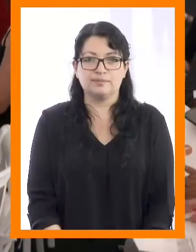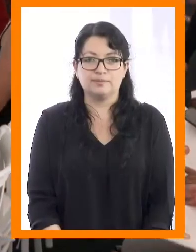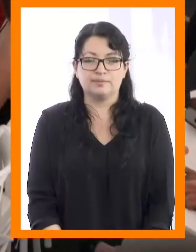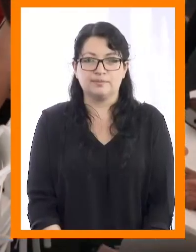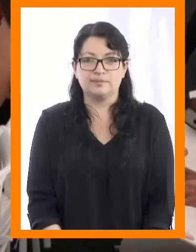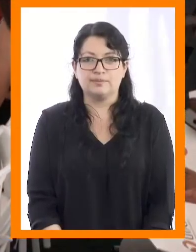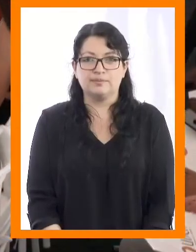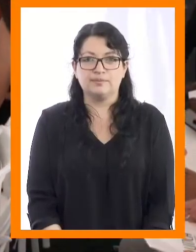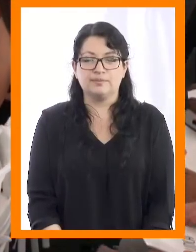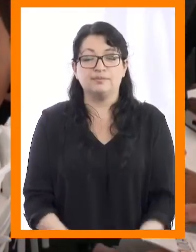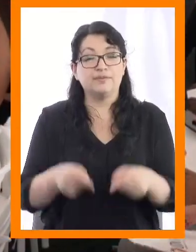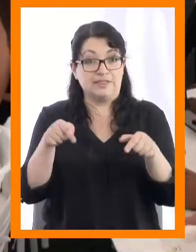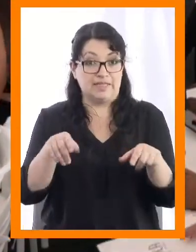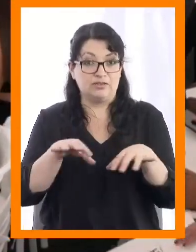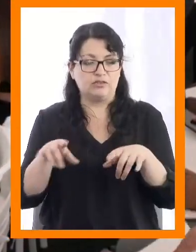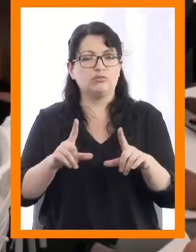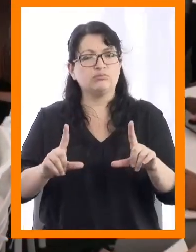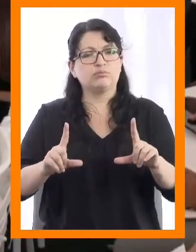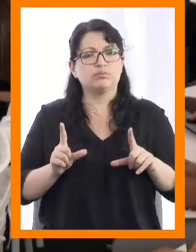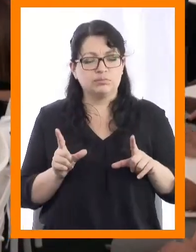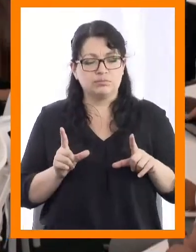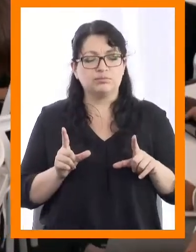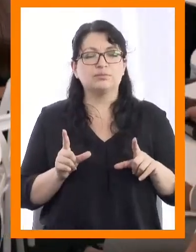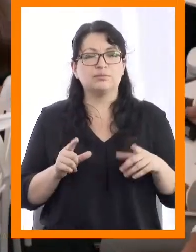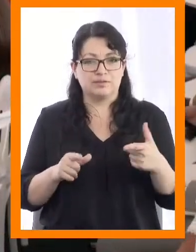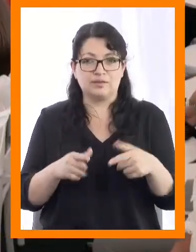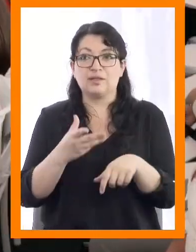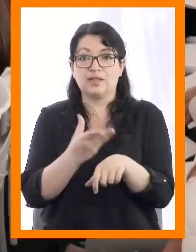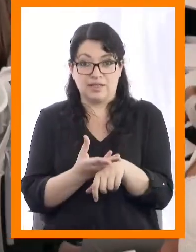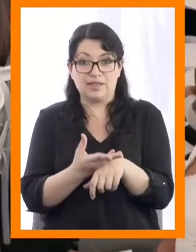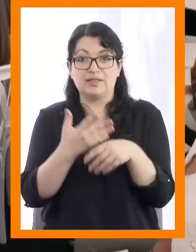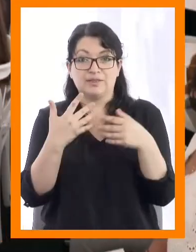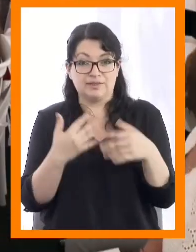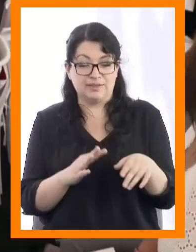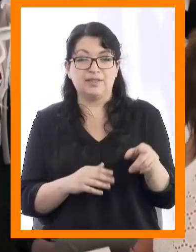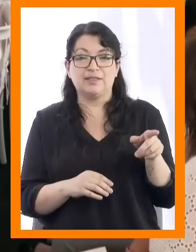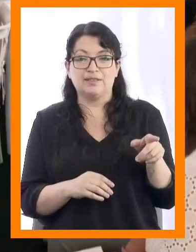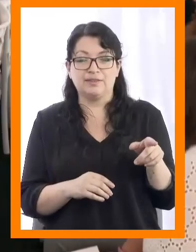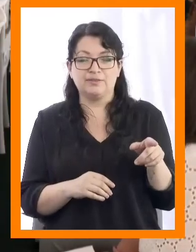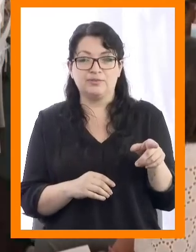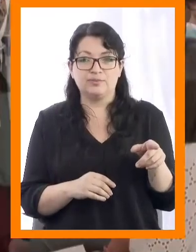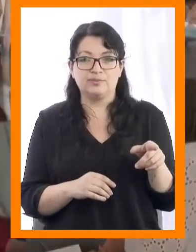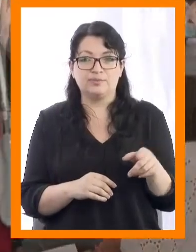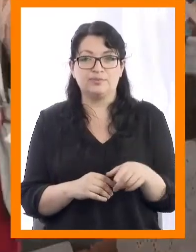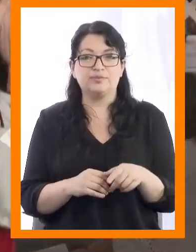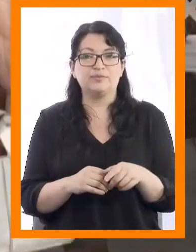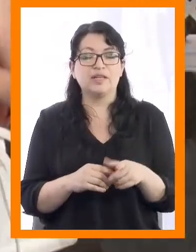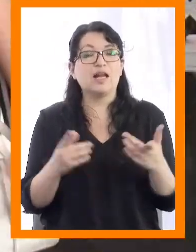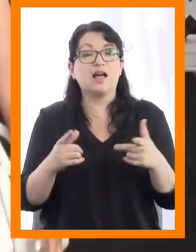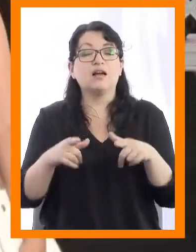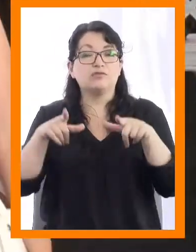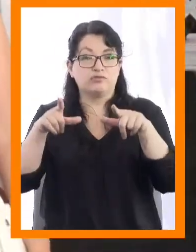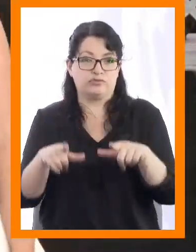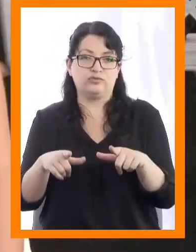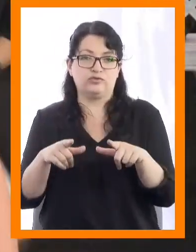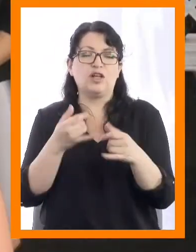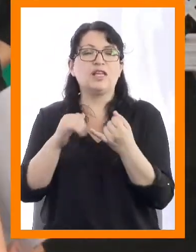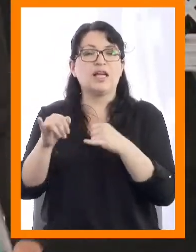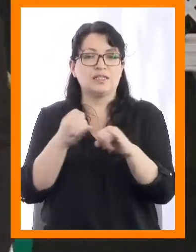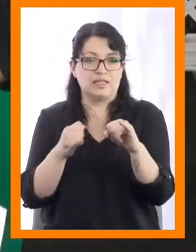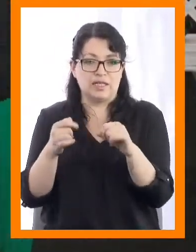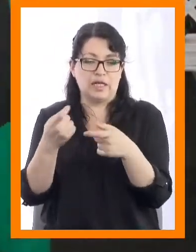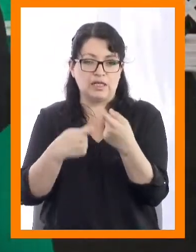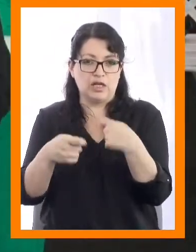Esta ceremonia de titulación, donde está presente la Facultad de Ingeniería y